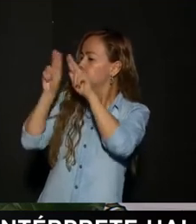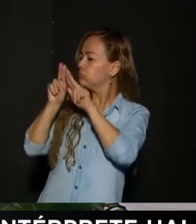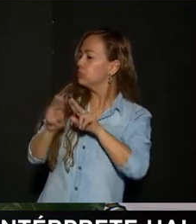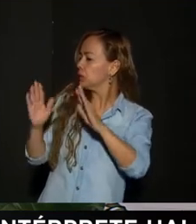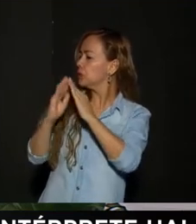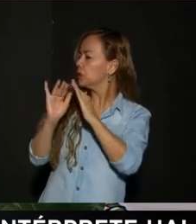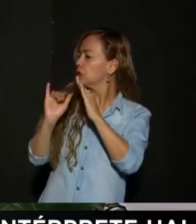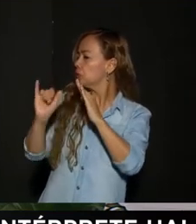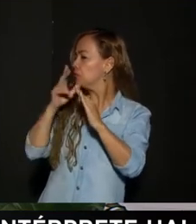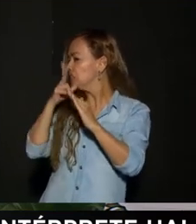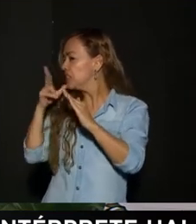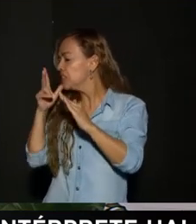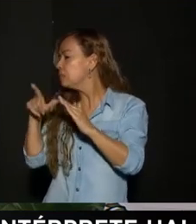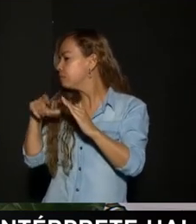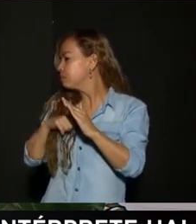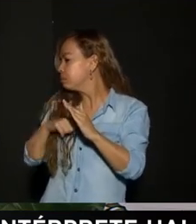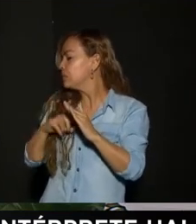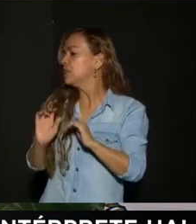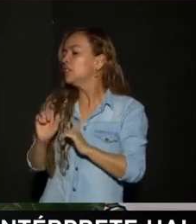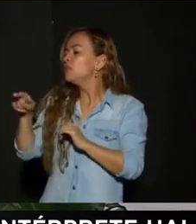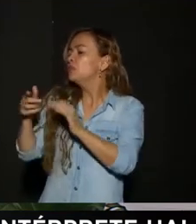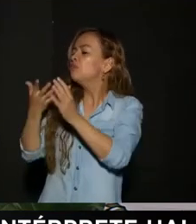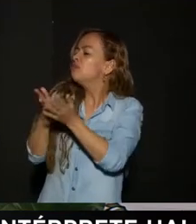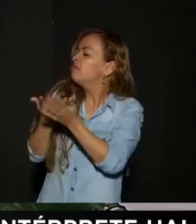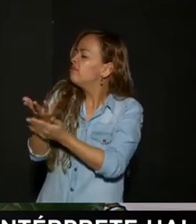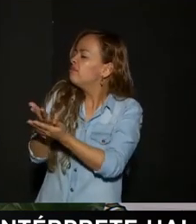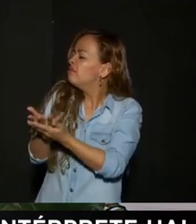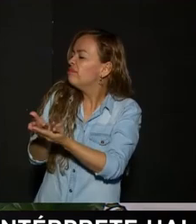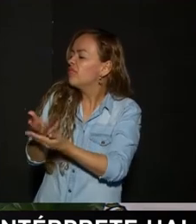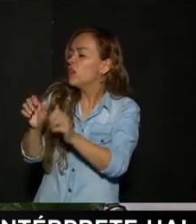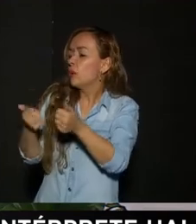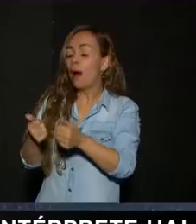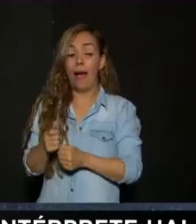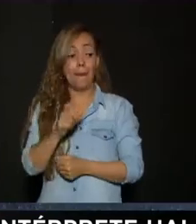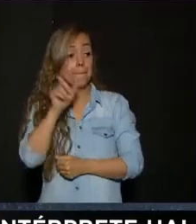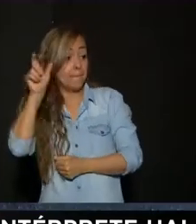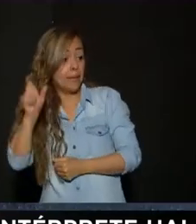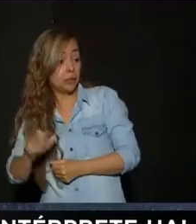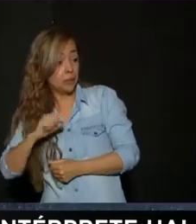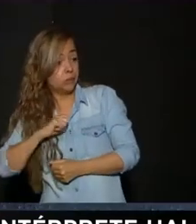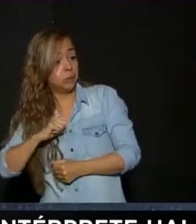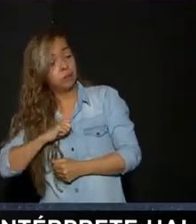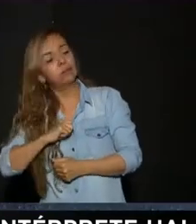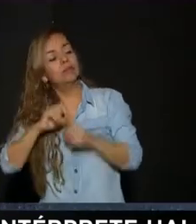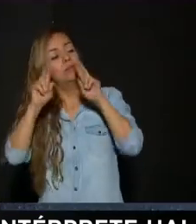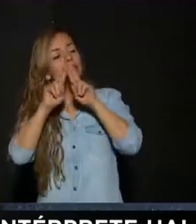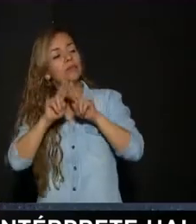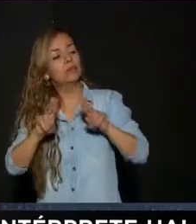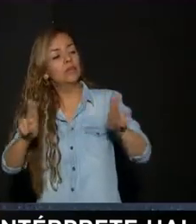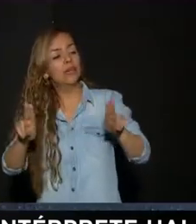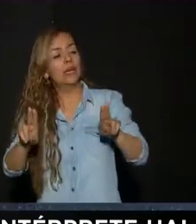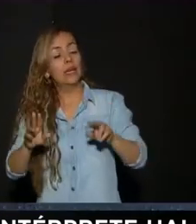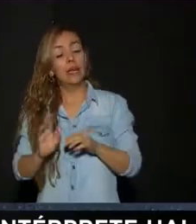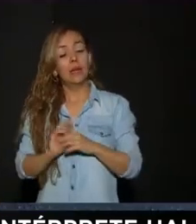podríamos dar Para que sean visibles En la red? Cuando una persona Ya tiene sus redes sociales Porque el otro caso Es de pronto Uno